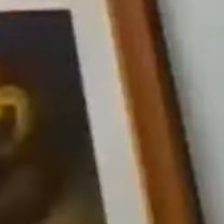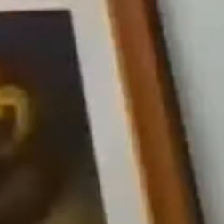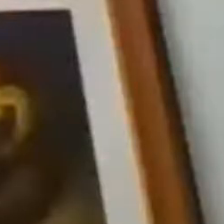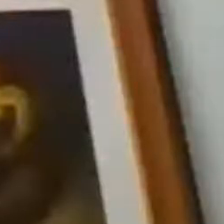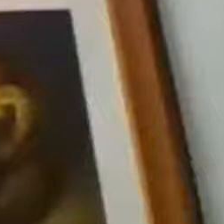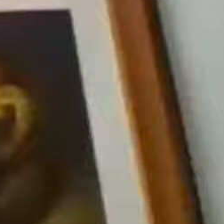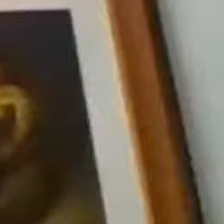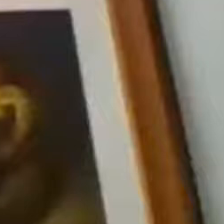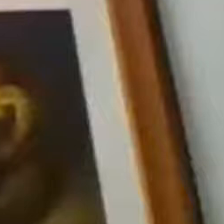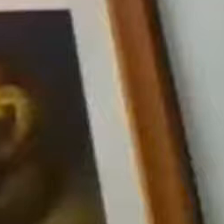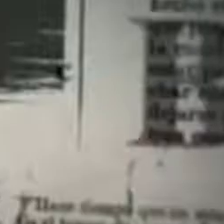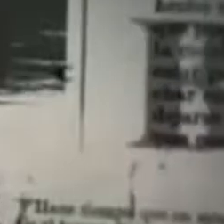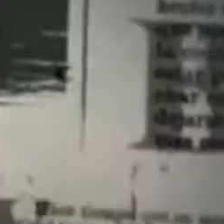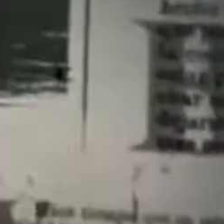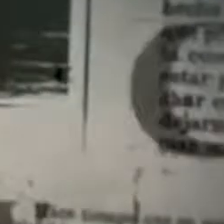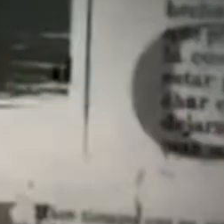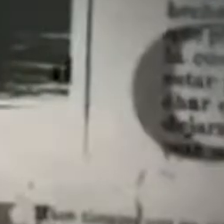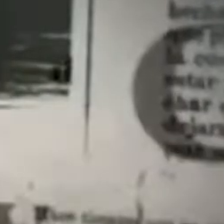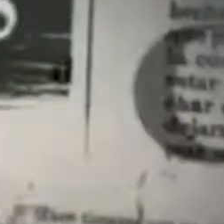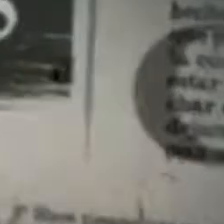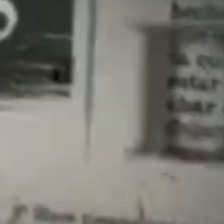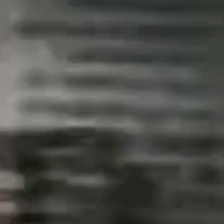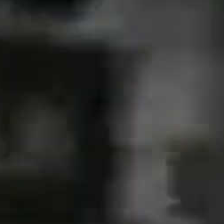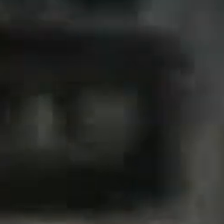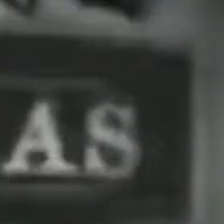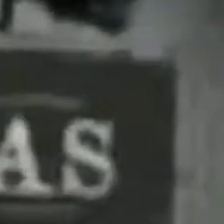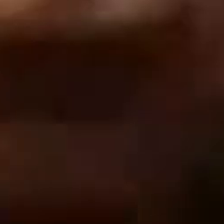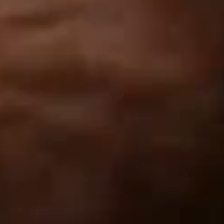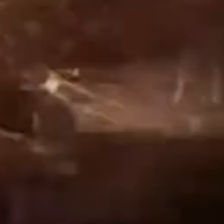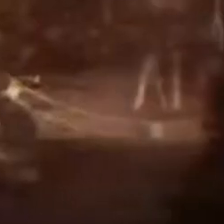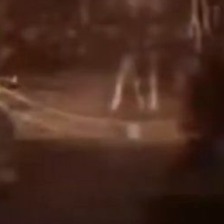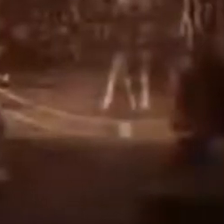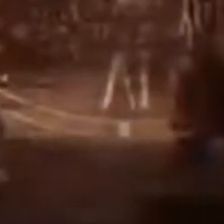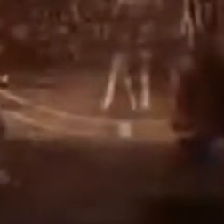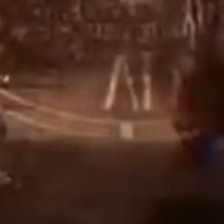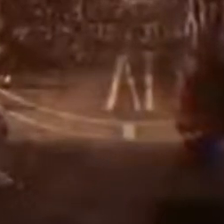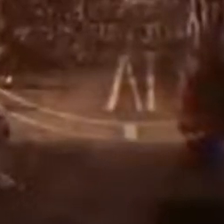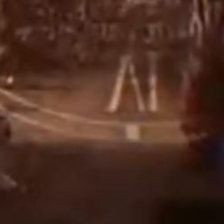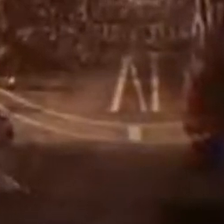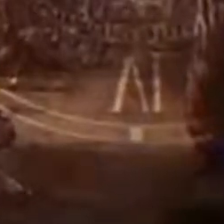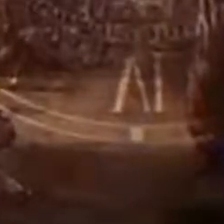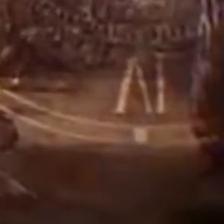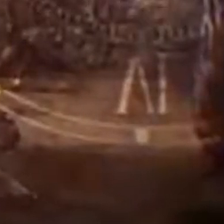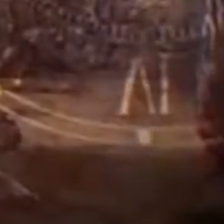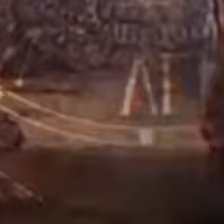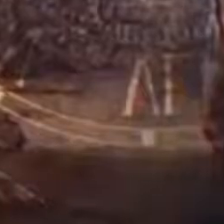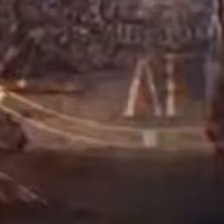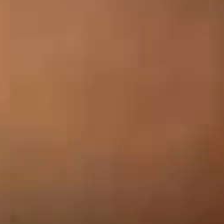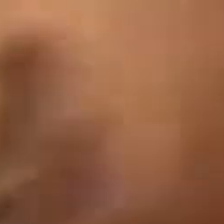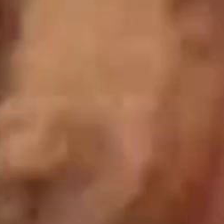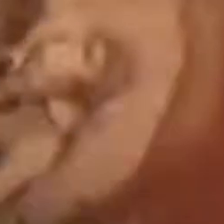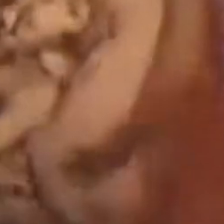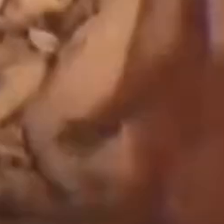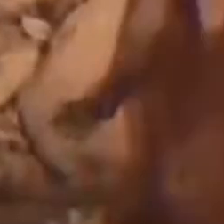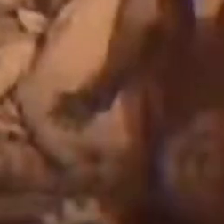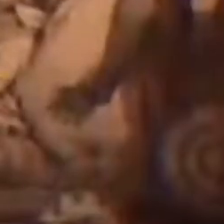raciales. 5% de limeños murieron a causa de esta enfermedad. Sucedió en